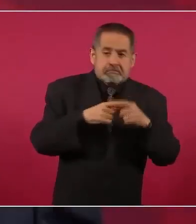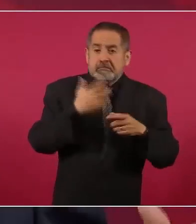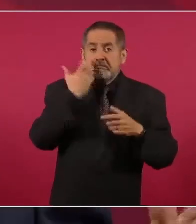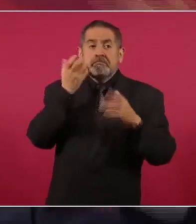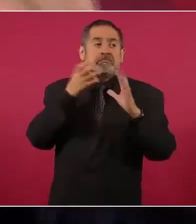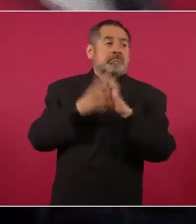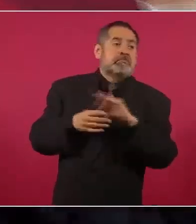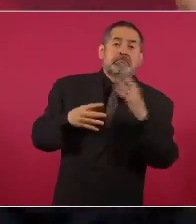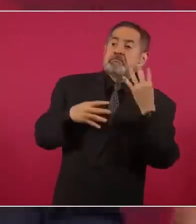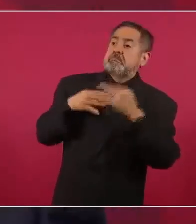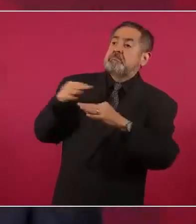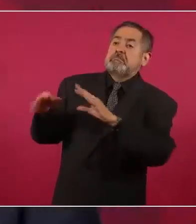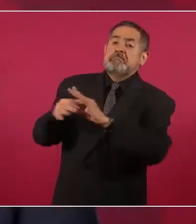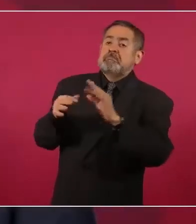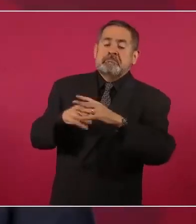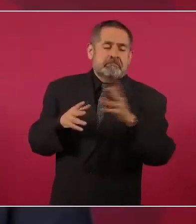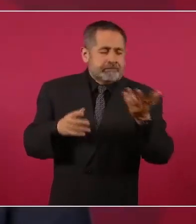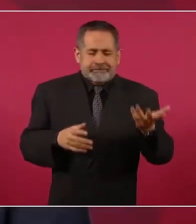en general.